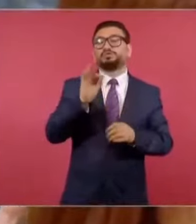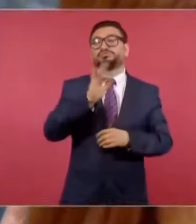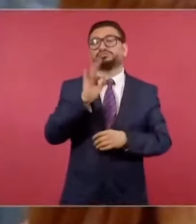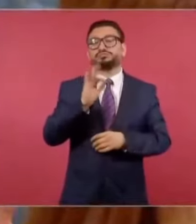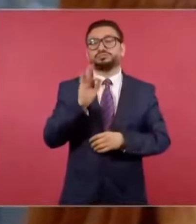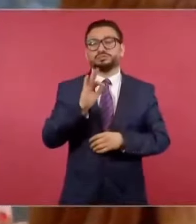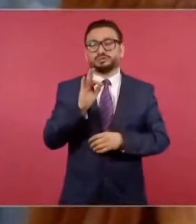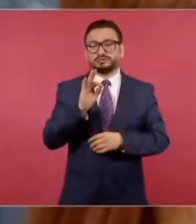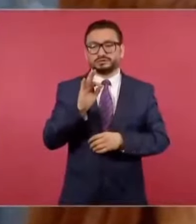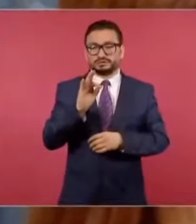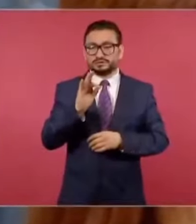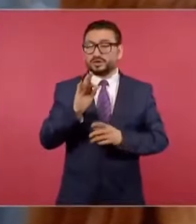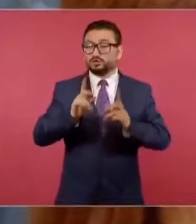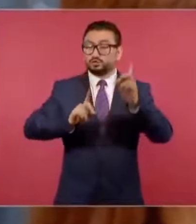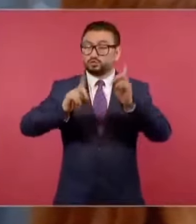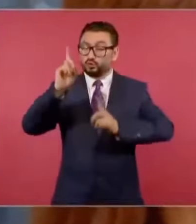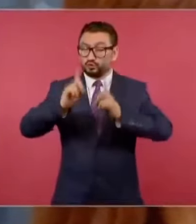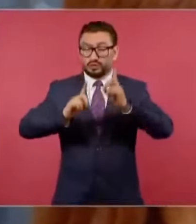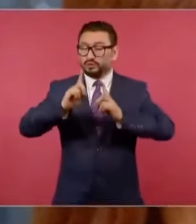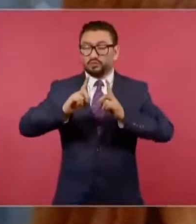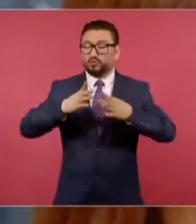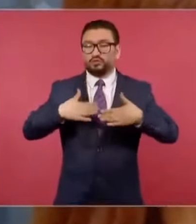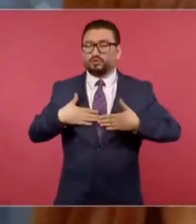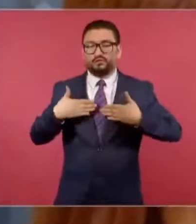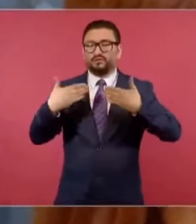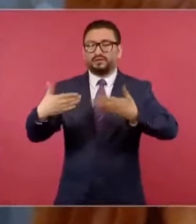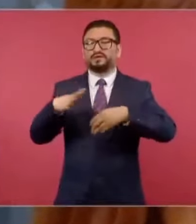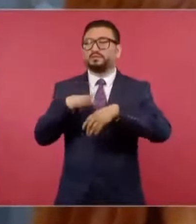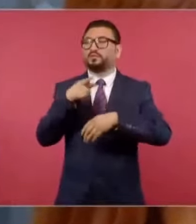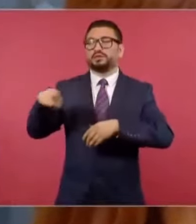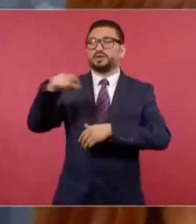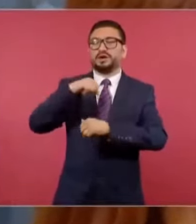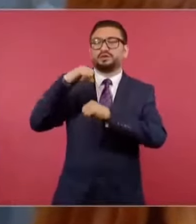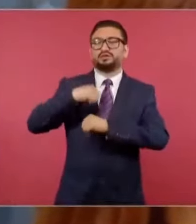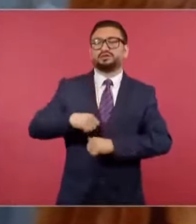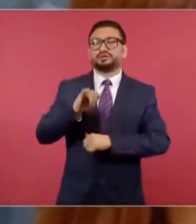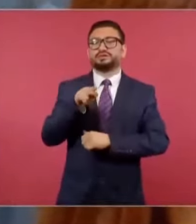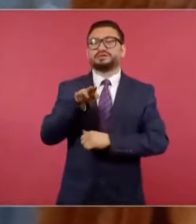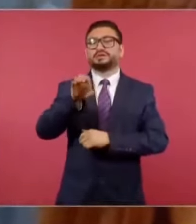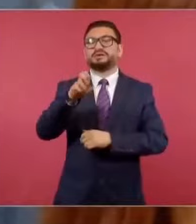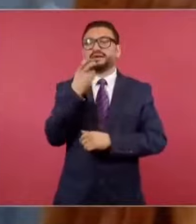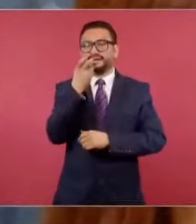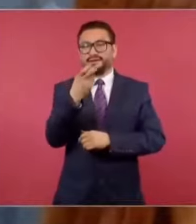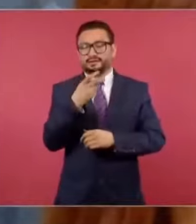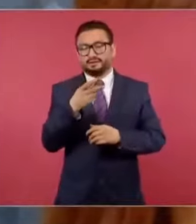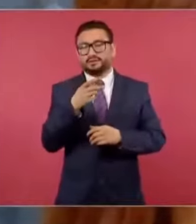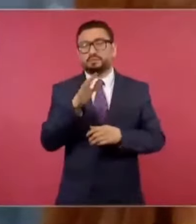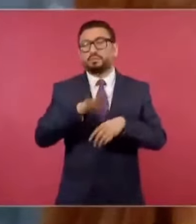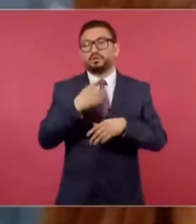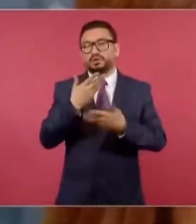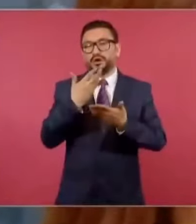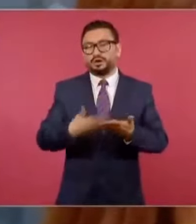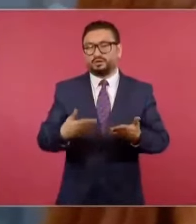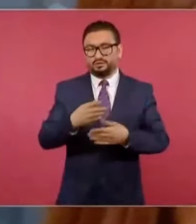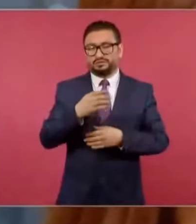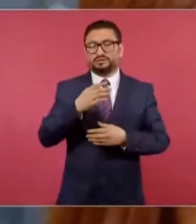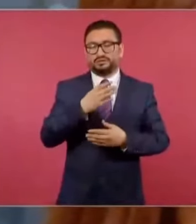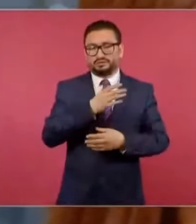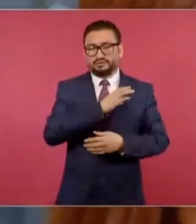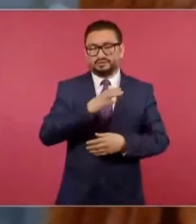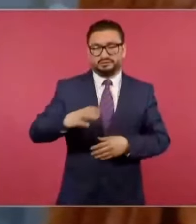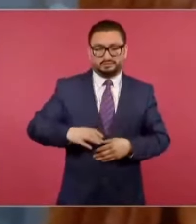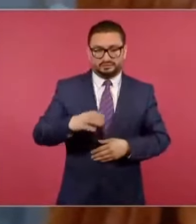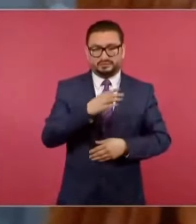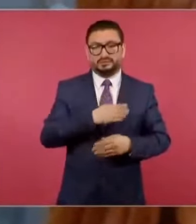de que exista una duda por la desconfianza hacia las autoridades electorales? Eso diciendo que hoy en día la candidata de Sigamos Haciendo